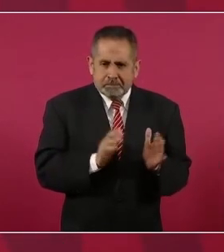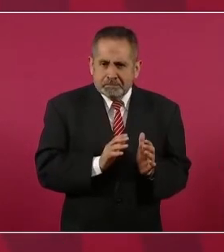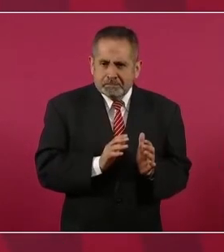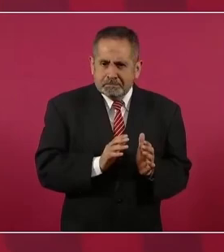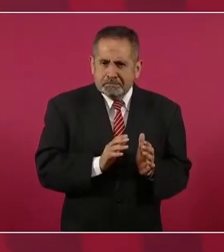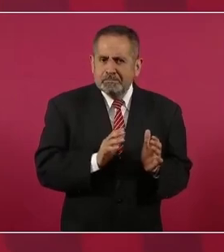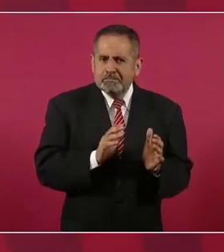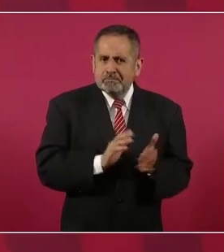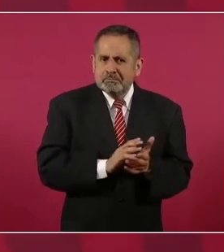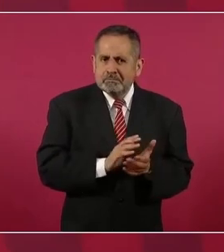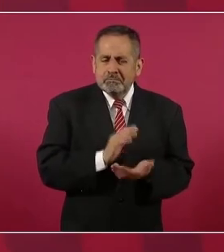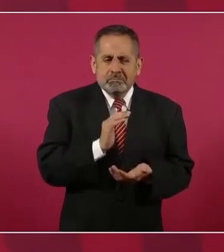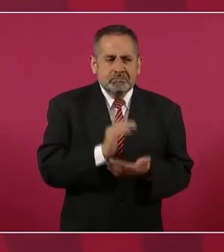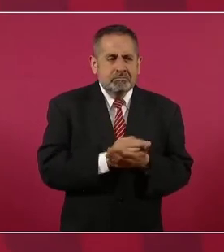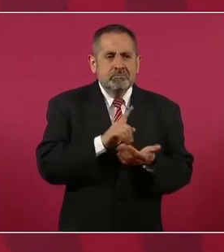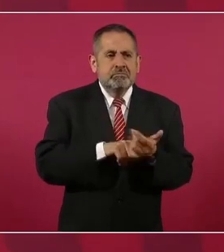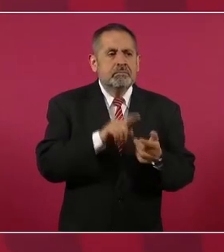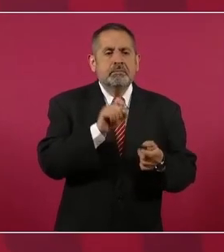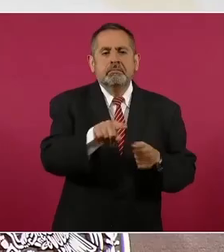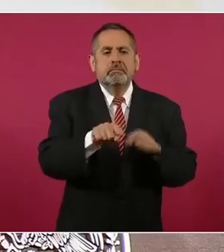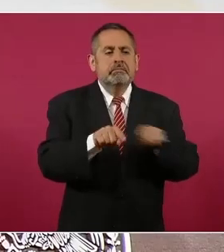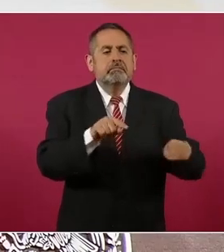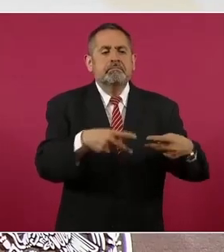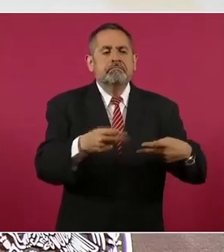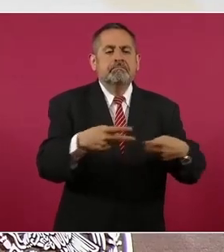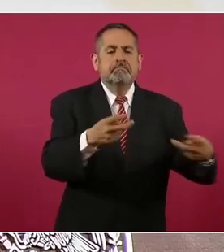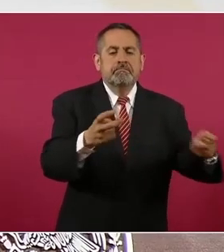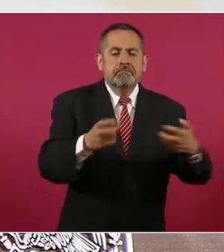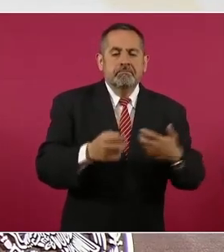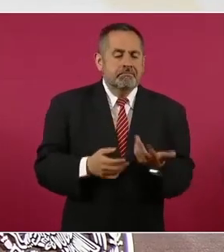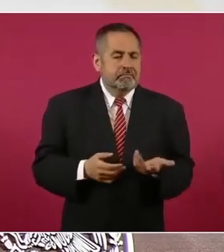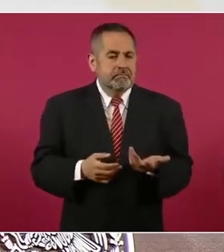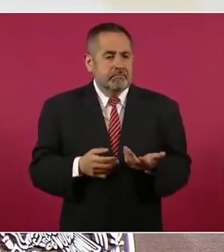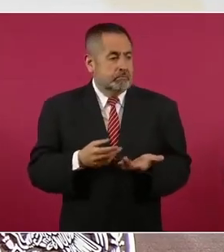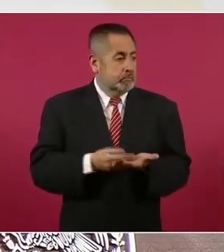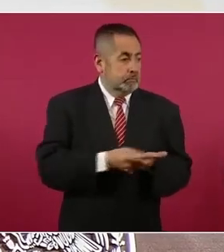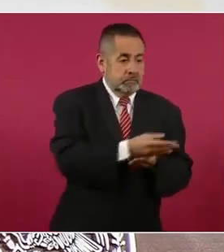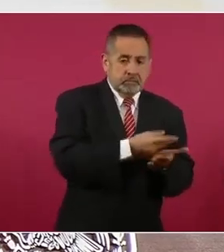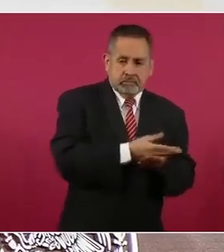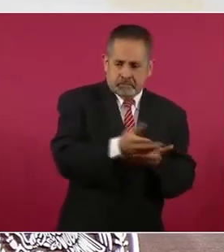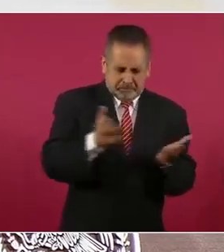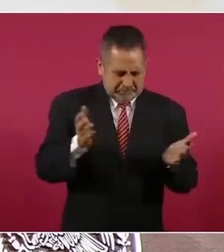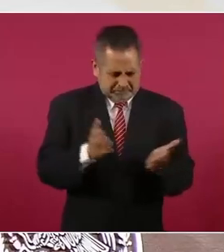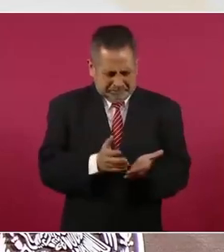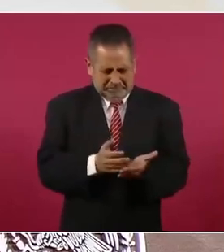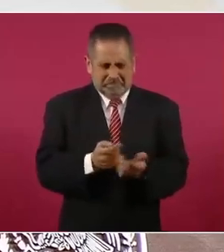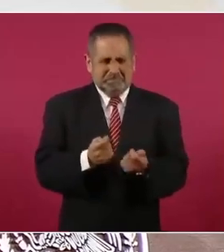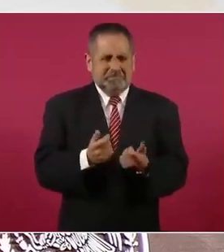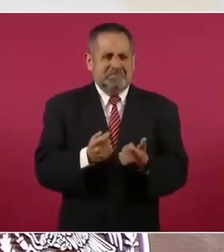se hacía menos y que cuando lo repartieron ya casi